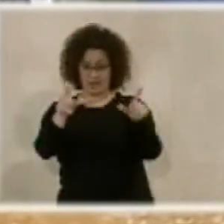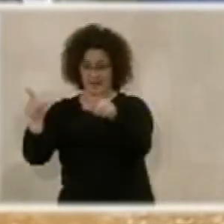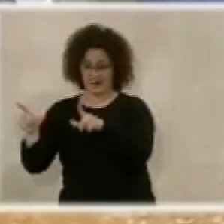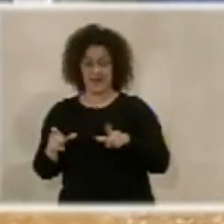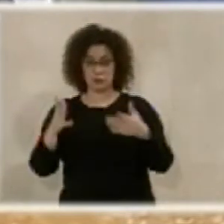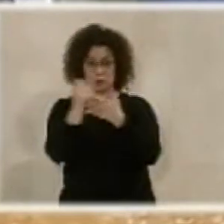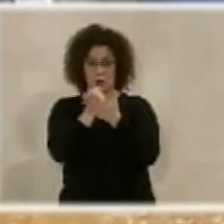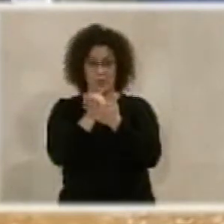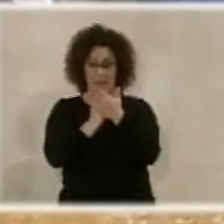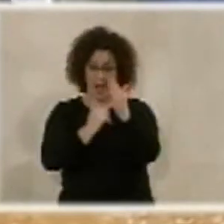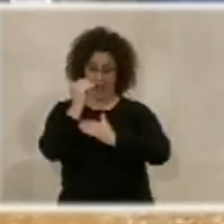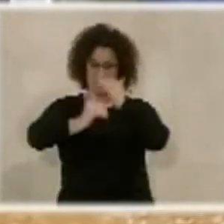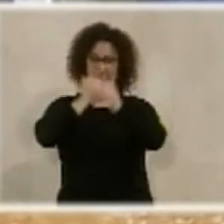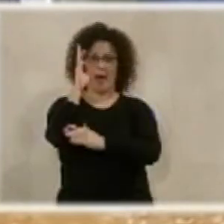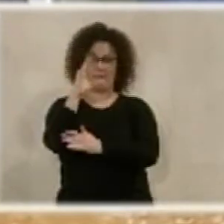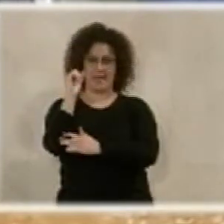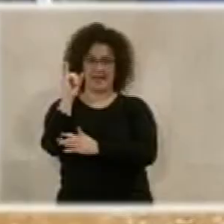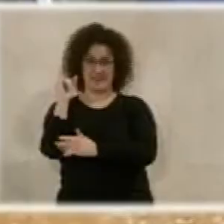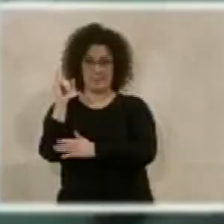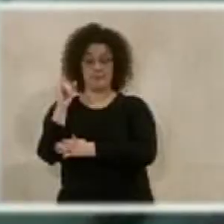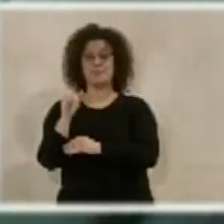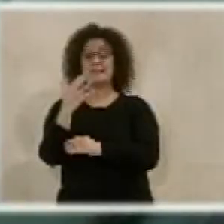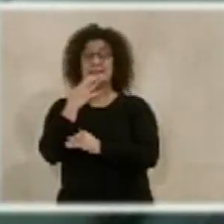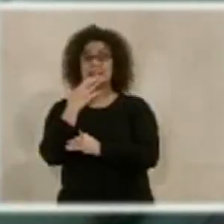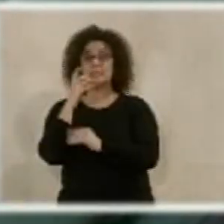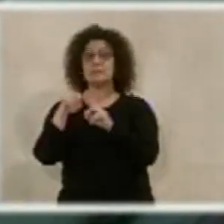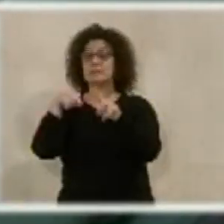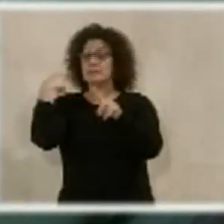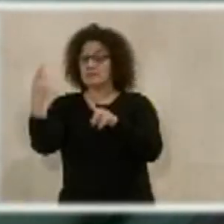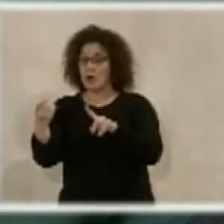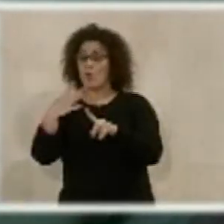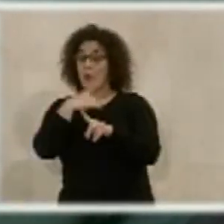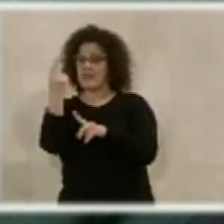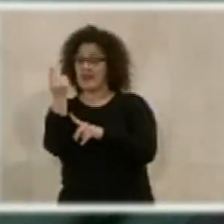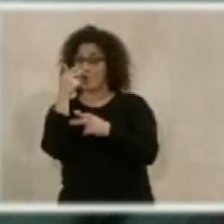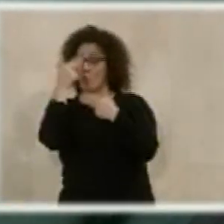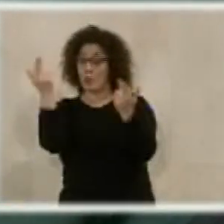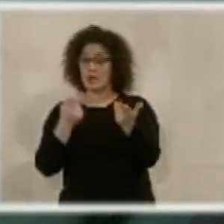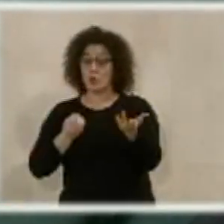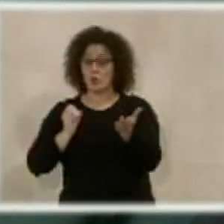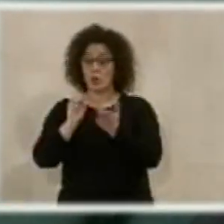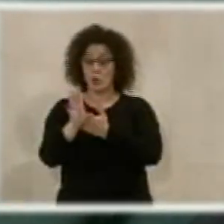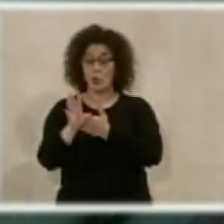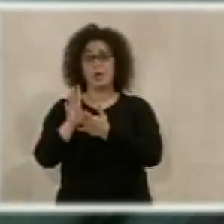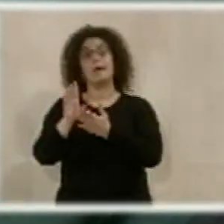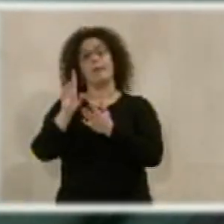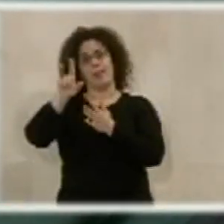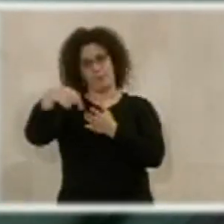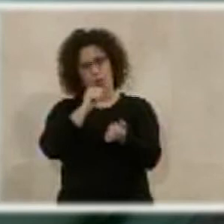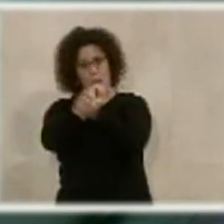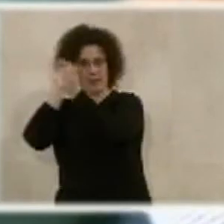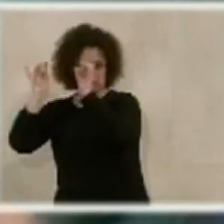y que podamos avanzar en el PERI. Y que si hay alguna posibilidad de que se pueda invertir dinero público sin que nos lleven a un juzgado,